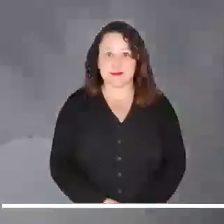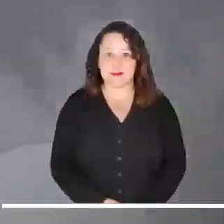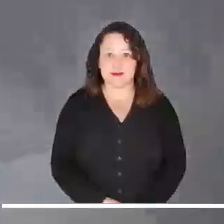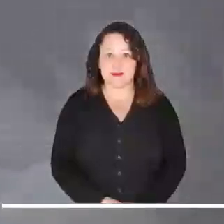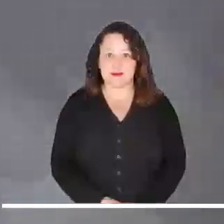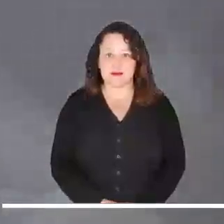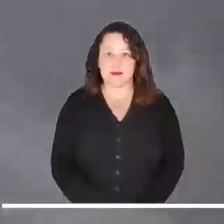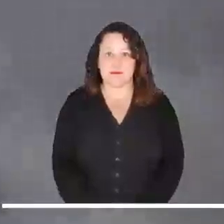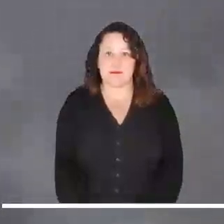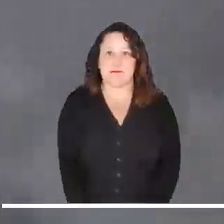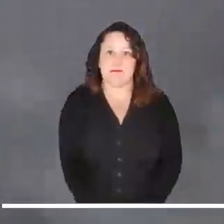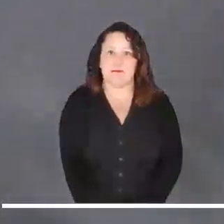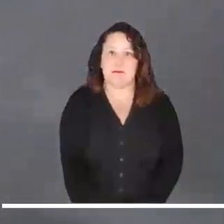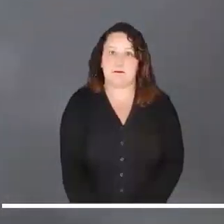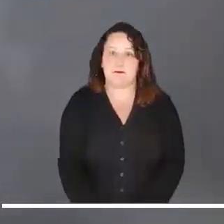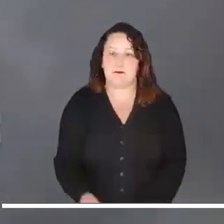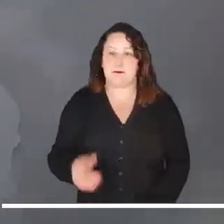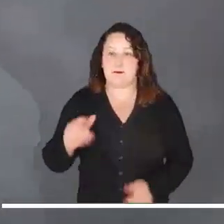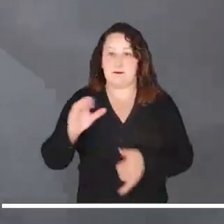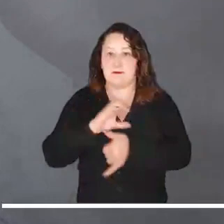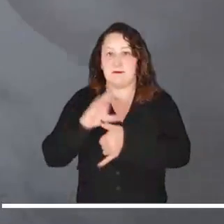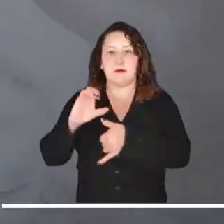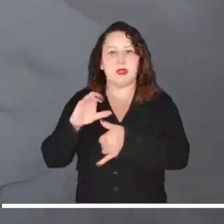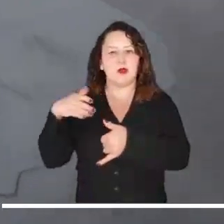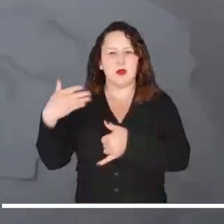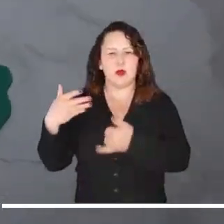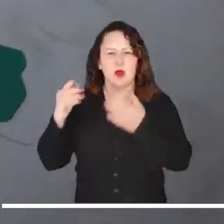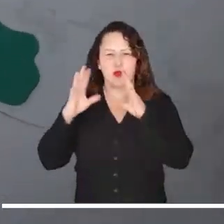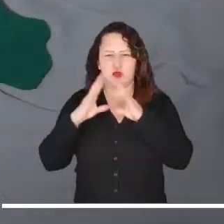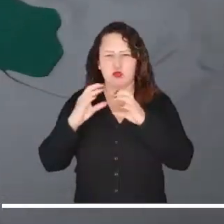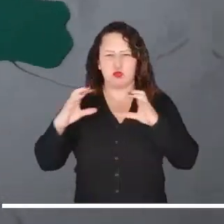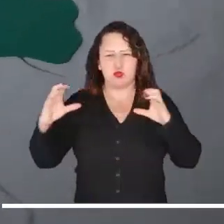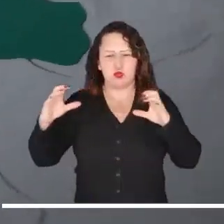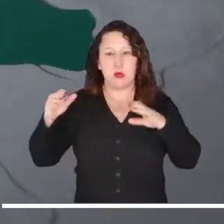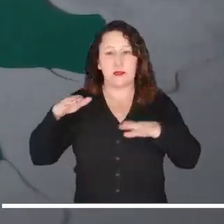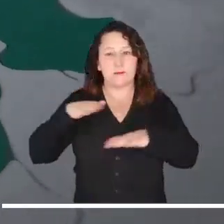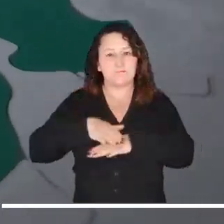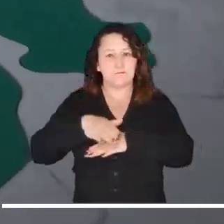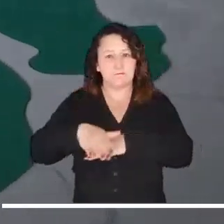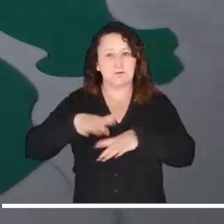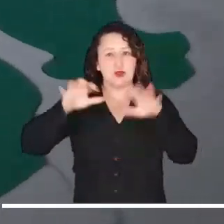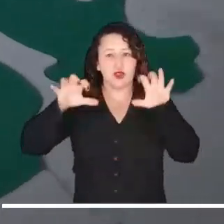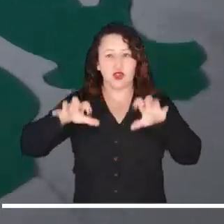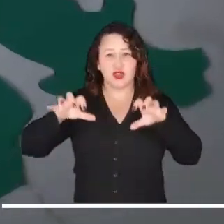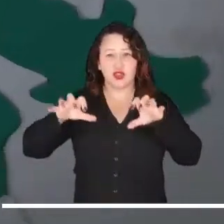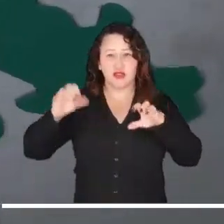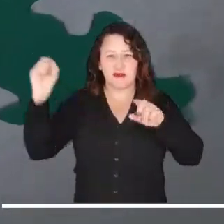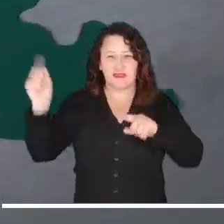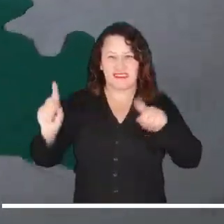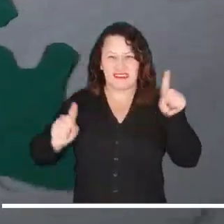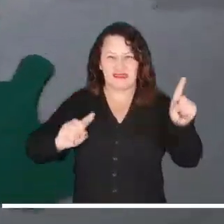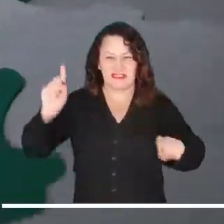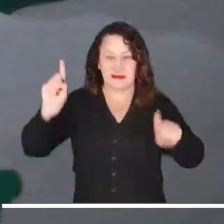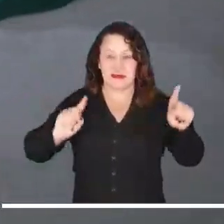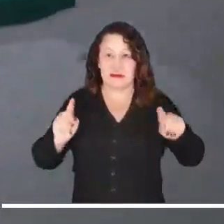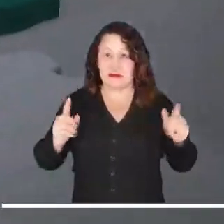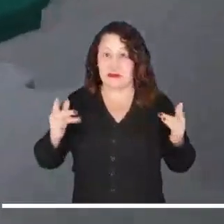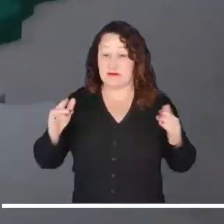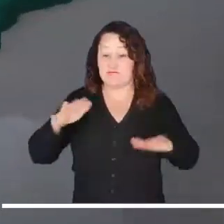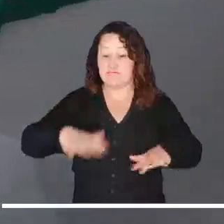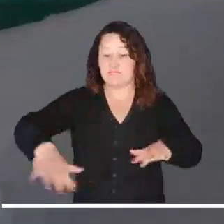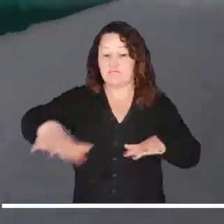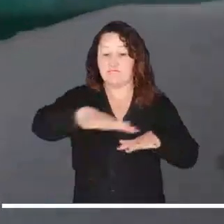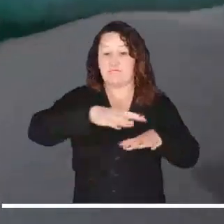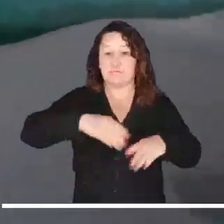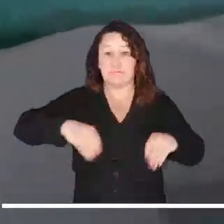En la región Caribe continúan las condiciones nubosas, por lo cual no se descartan lluvias y tormentas eléctricas en la mayoría del